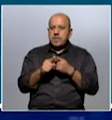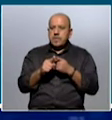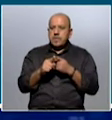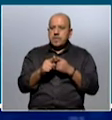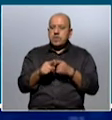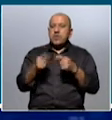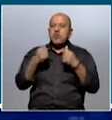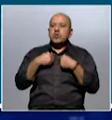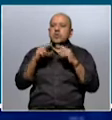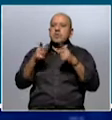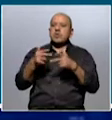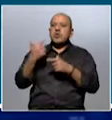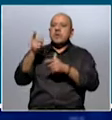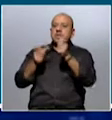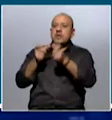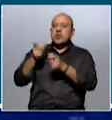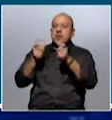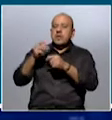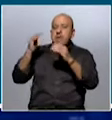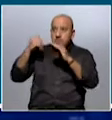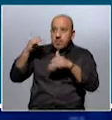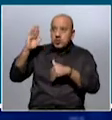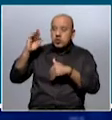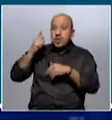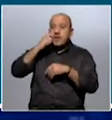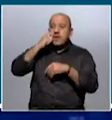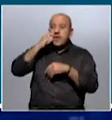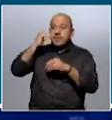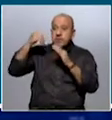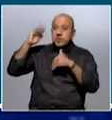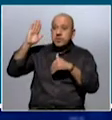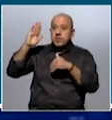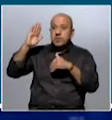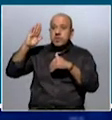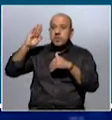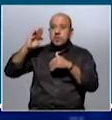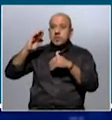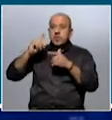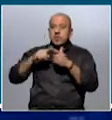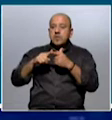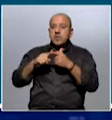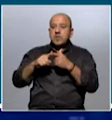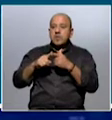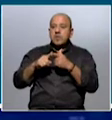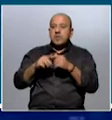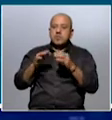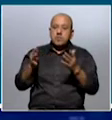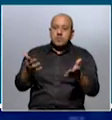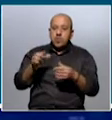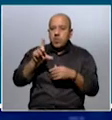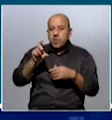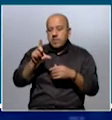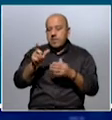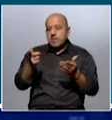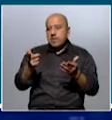Nosotros decíamos, las personas mayores no son, digo, evidentemente tienen